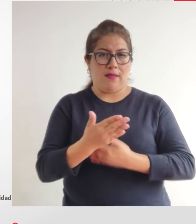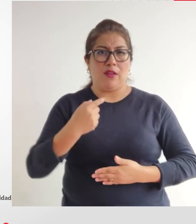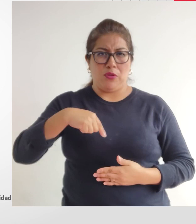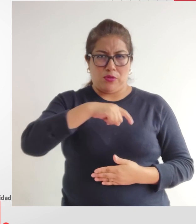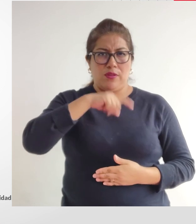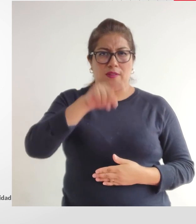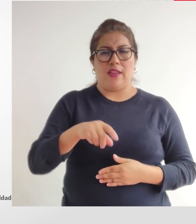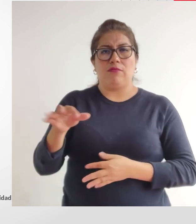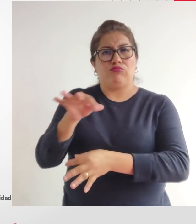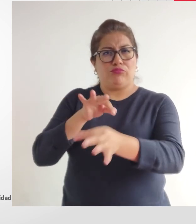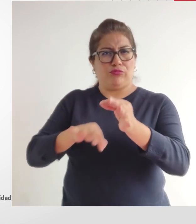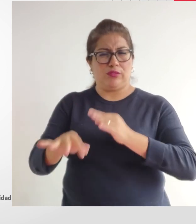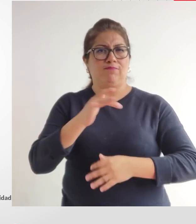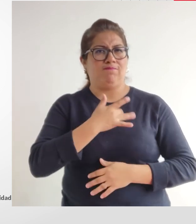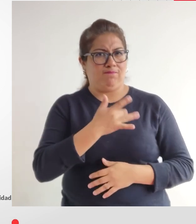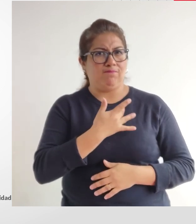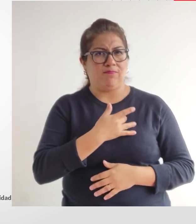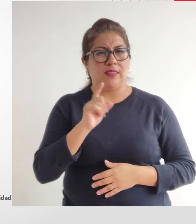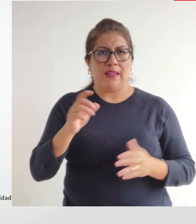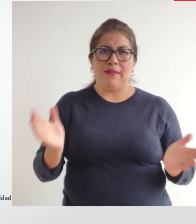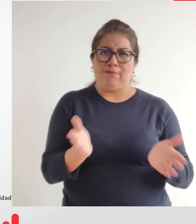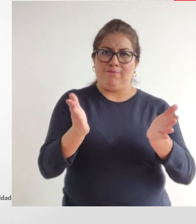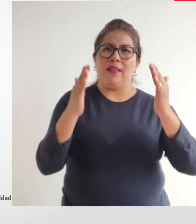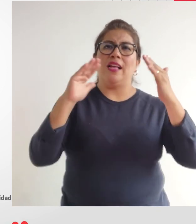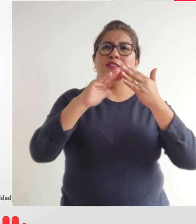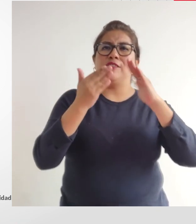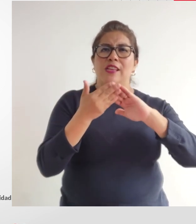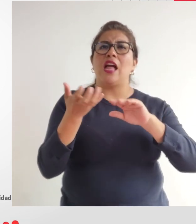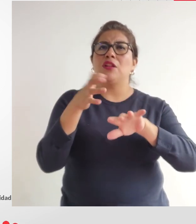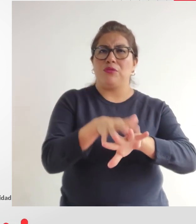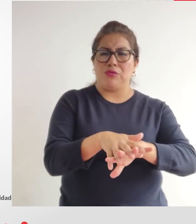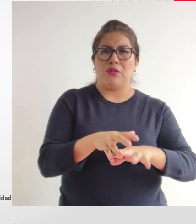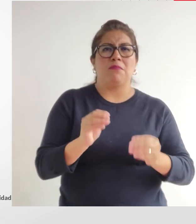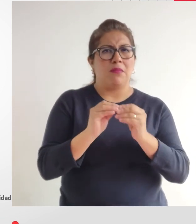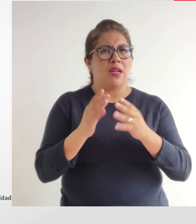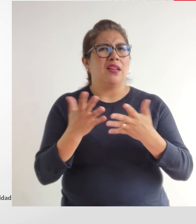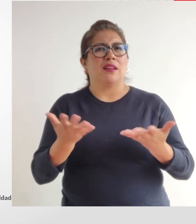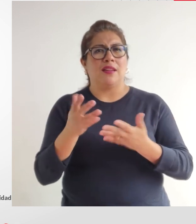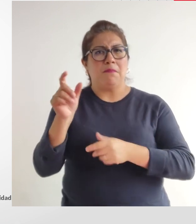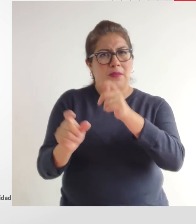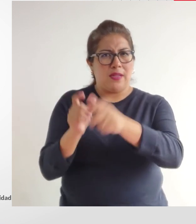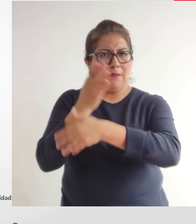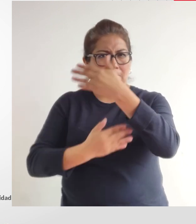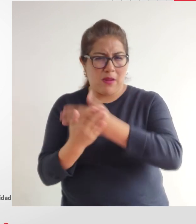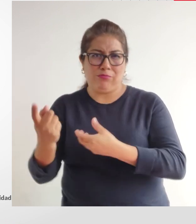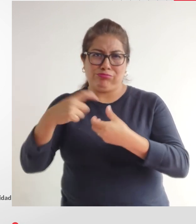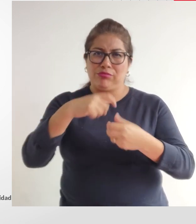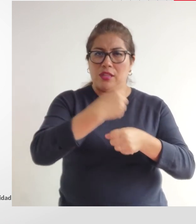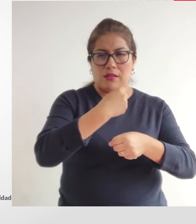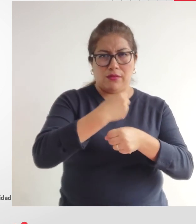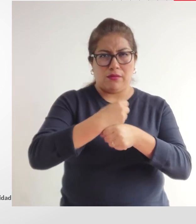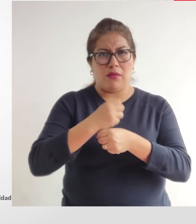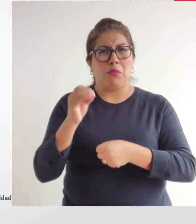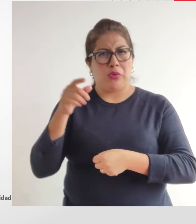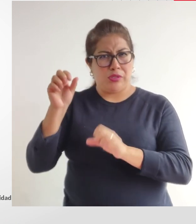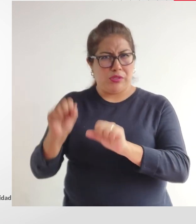ponernos en los zapatos de estas personas y lograr una sociedad más inclusiva con más personas con discapacidad trabajando